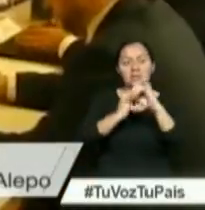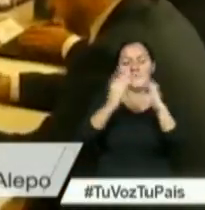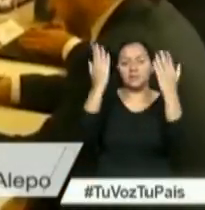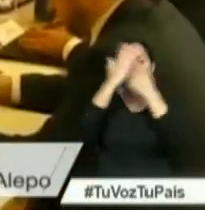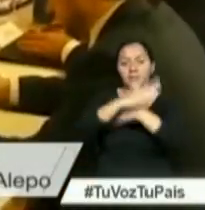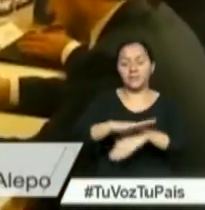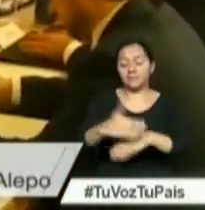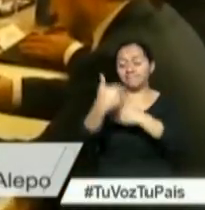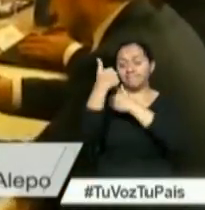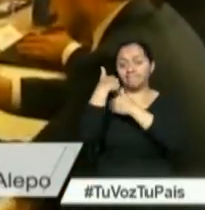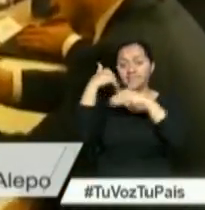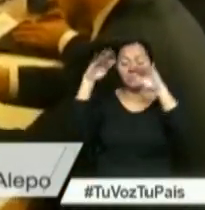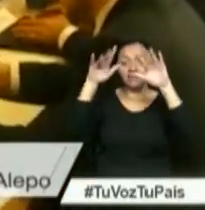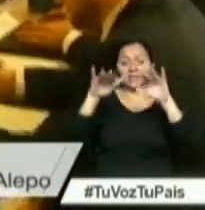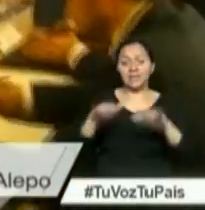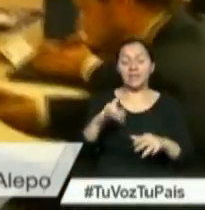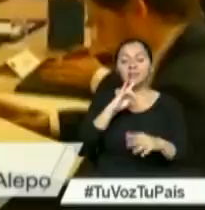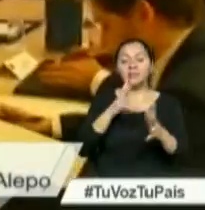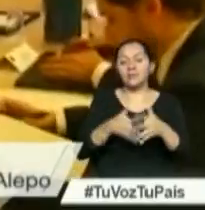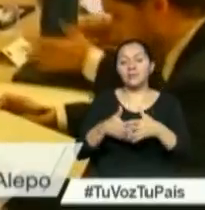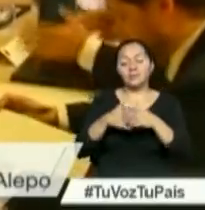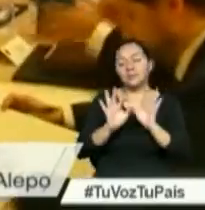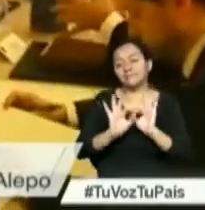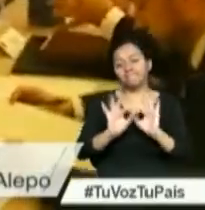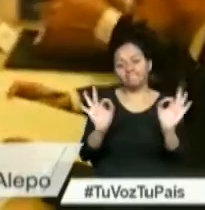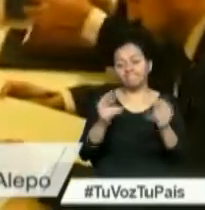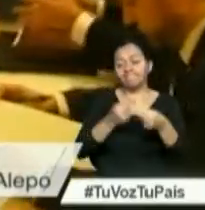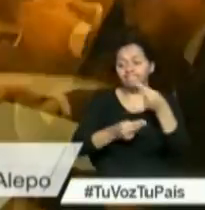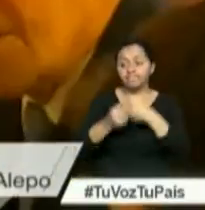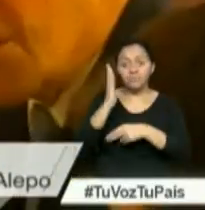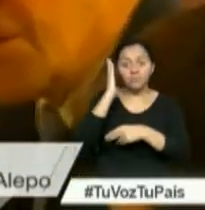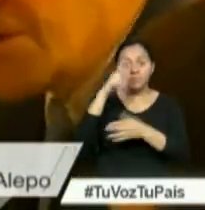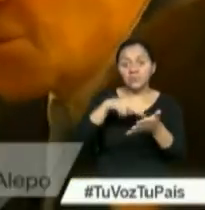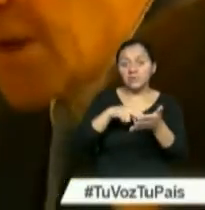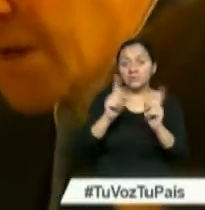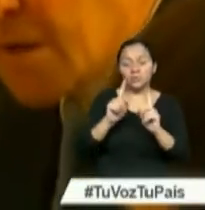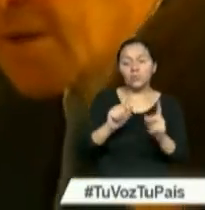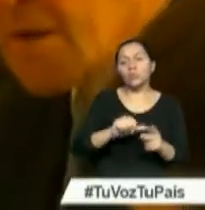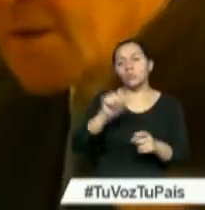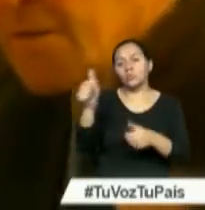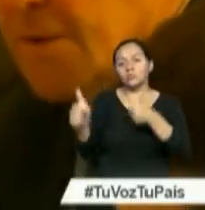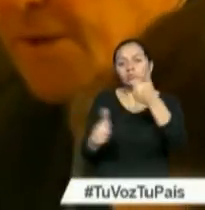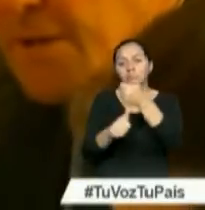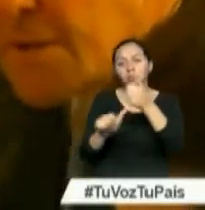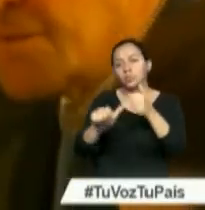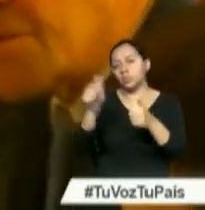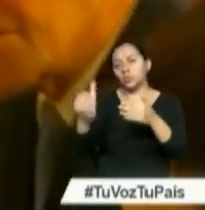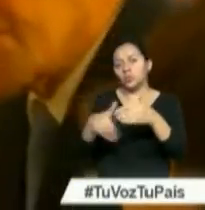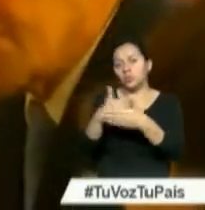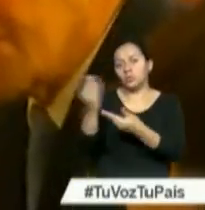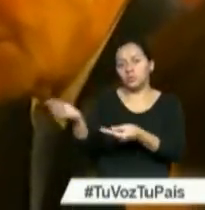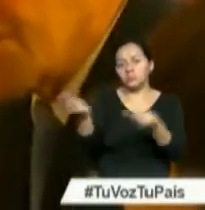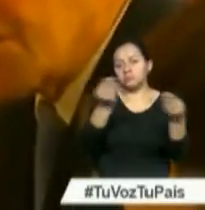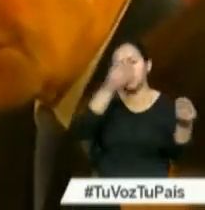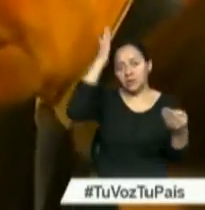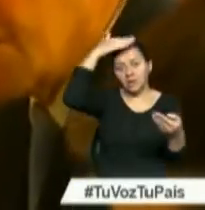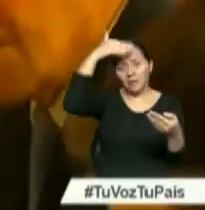no será él, como secretario de Estado estadounidense, quien negociará el futuro de Siria, sino su sucesor en la administración Trump.